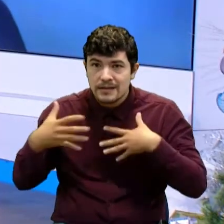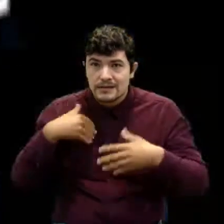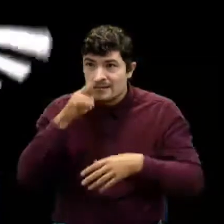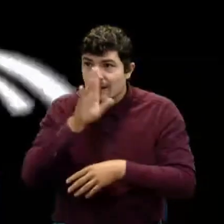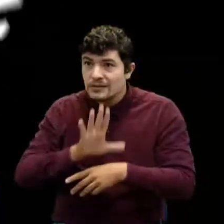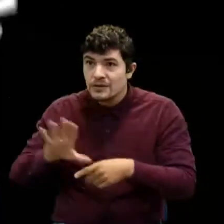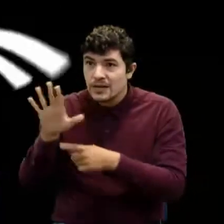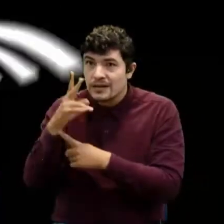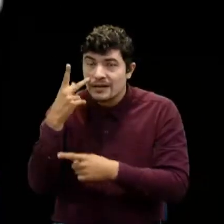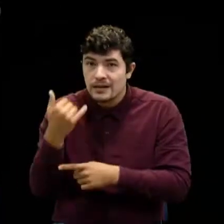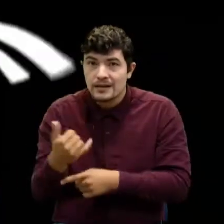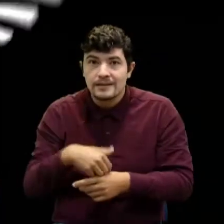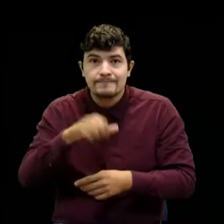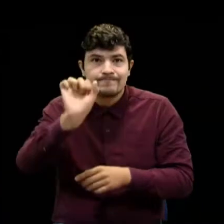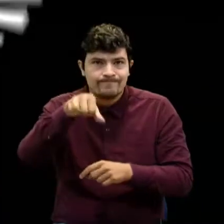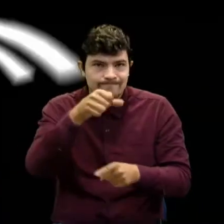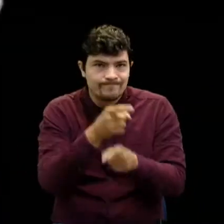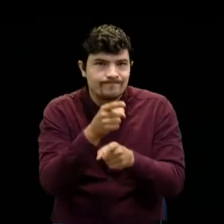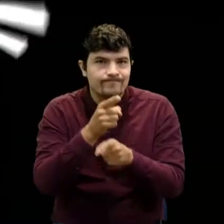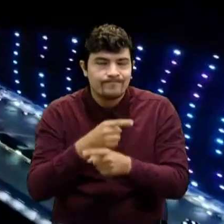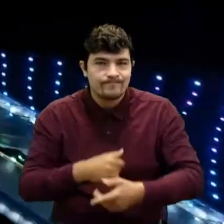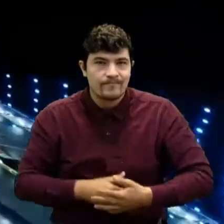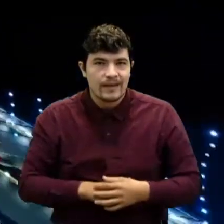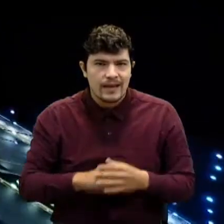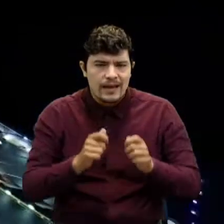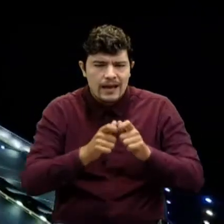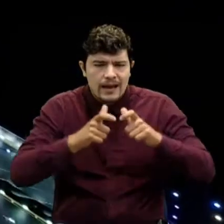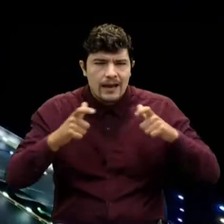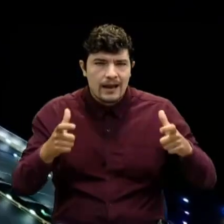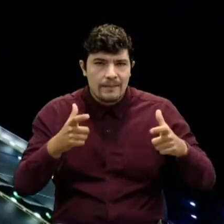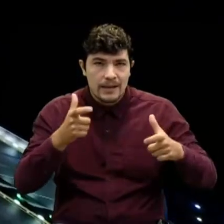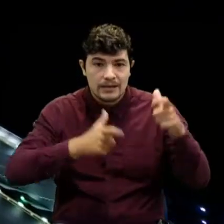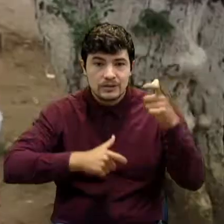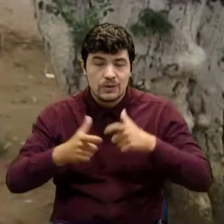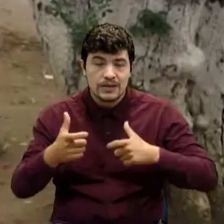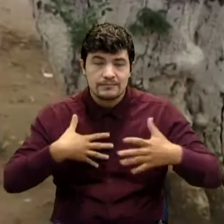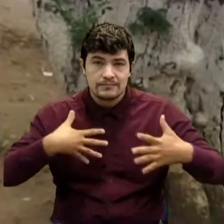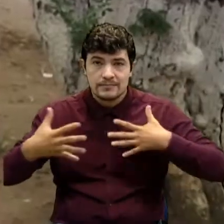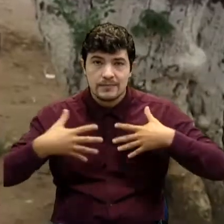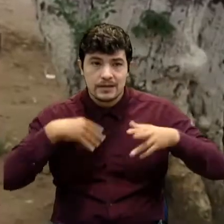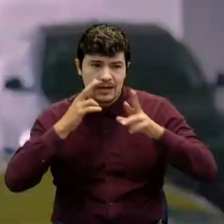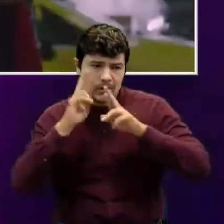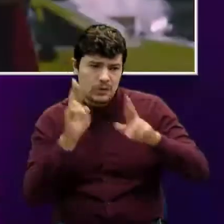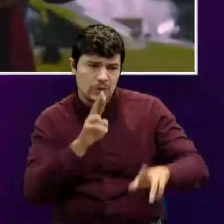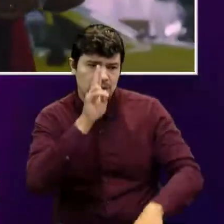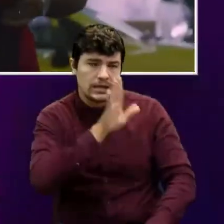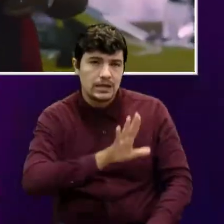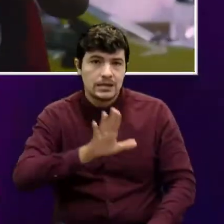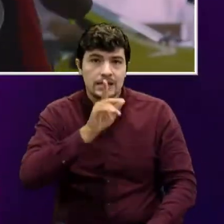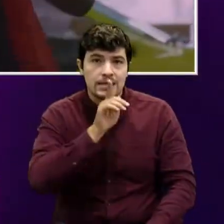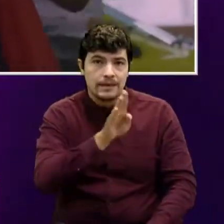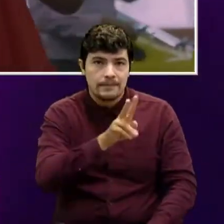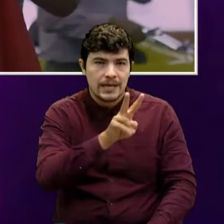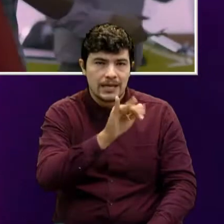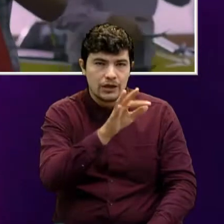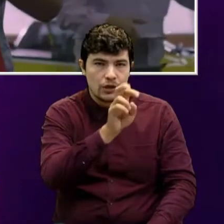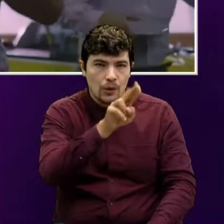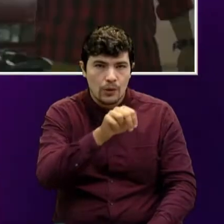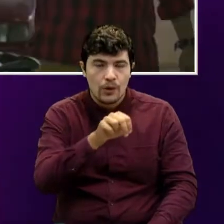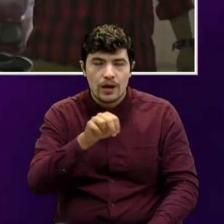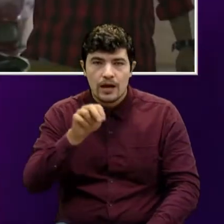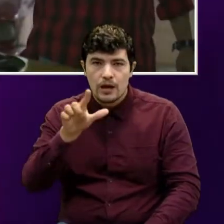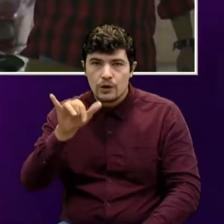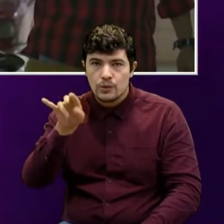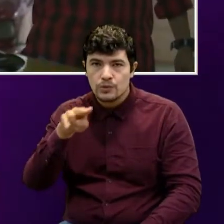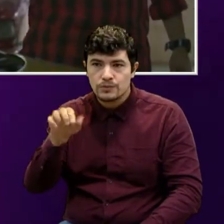¿no? Sí, entre los grandes actores reconocidos a nivel nacional contamos con la participación de Víctor Mayarino de Julio Pachón,